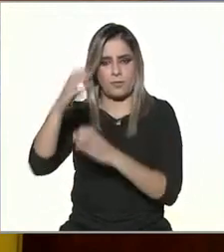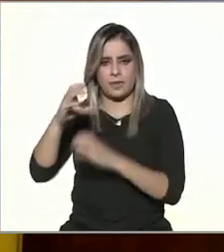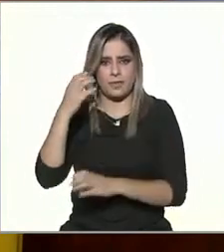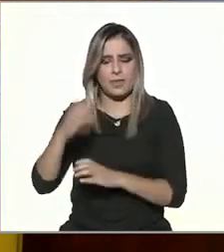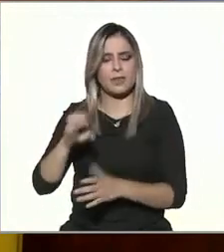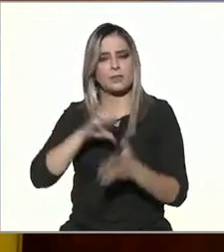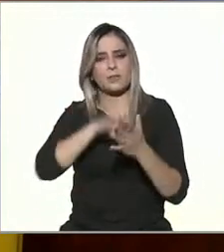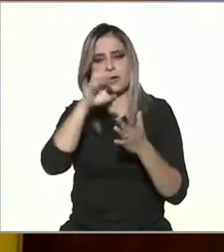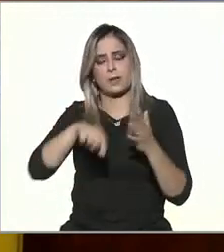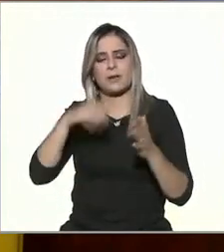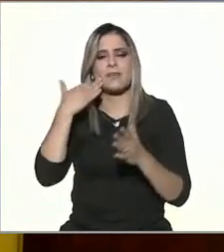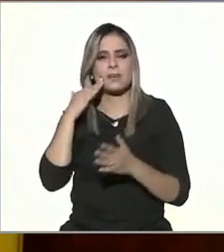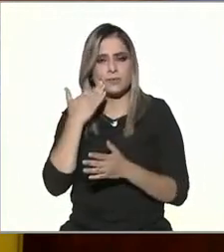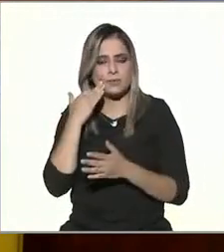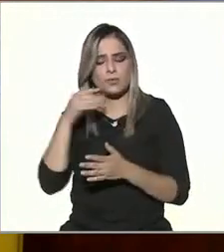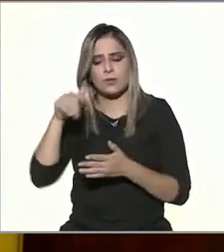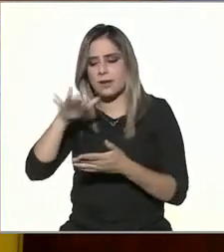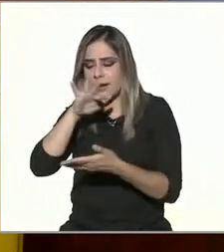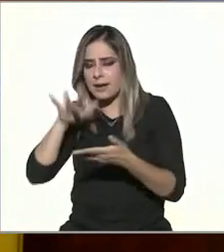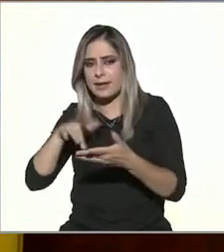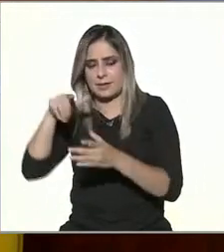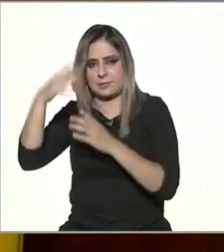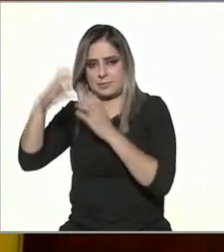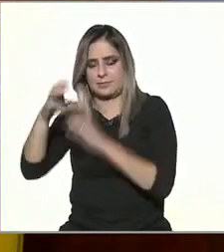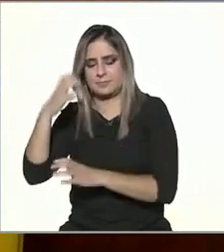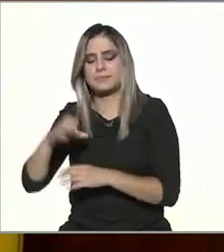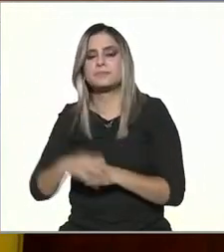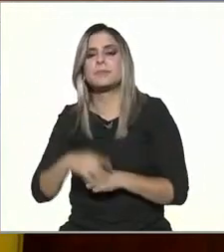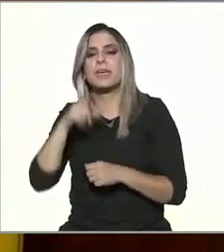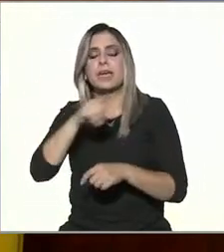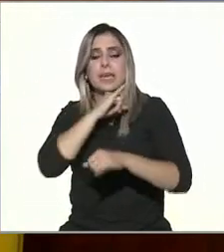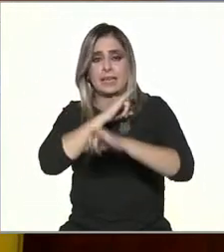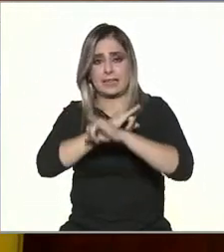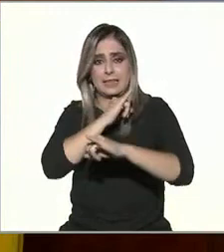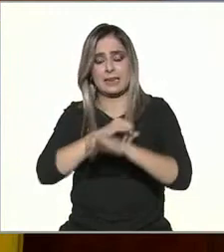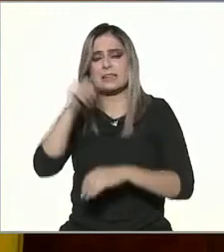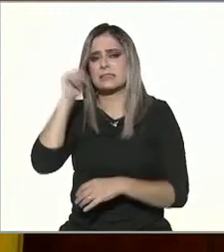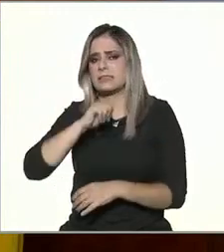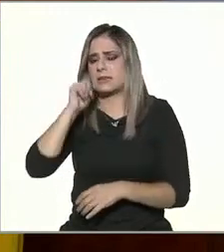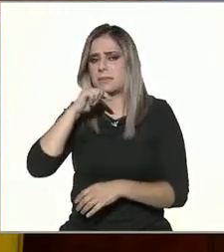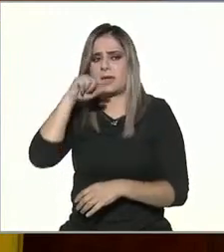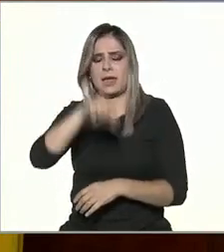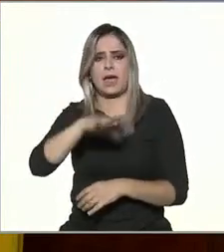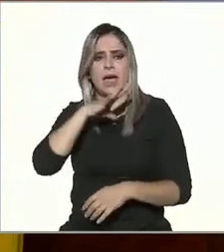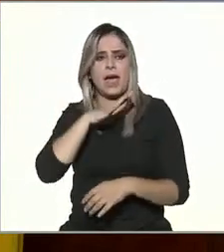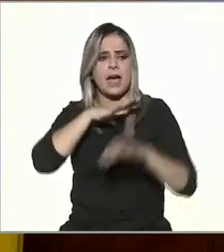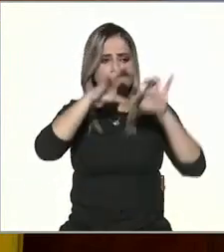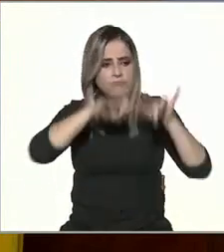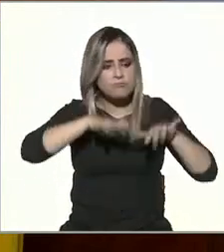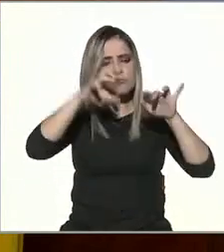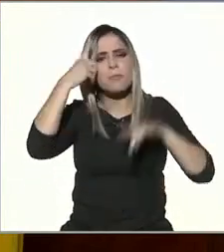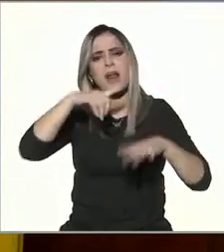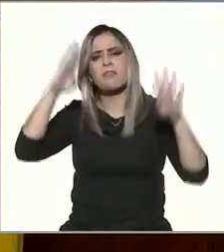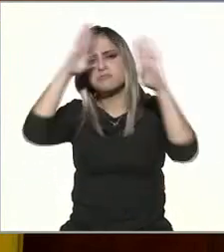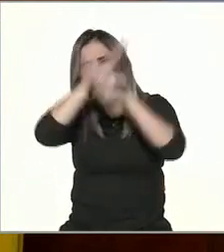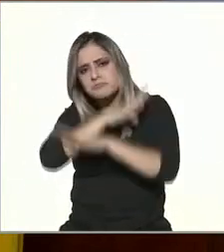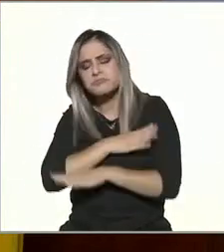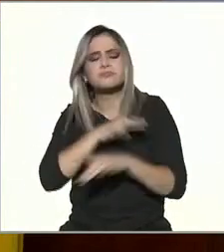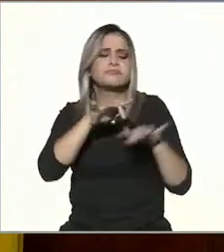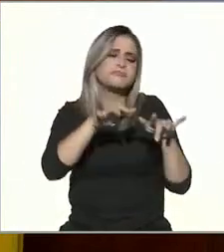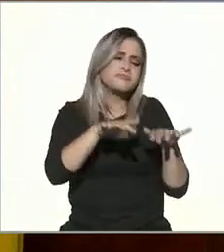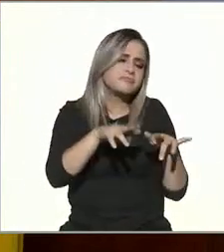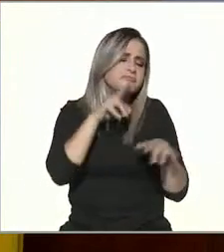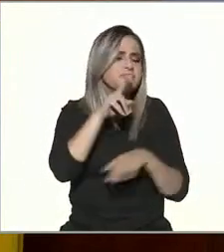ejemplo, Facebook está Guillermo Pérez Martínez, quien nos dice, el Internet siempre ha sido una plataforma para actividades lúdicas y de entretenimiento.